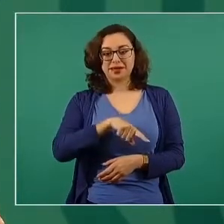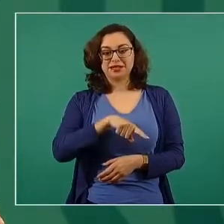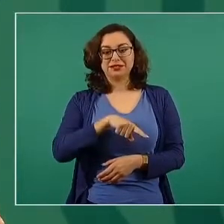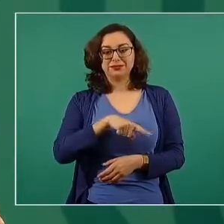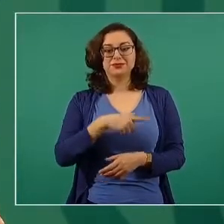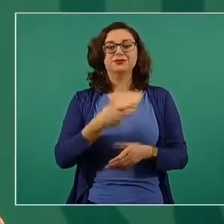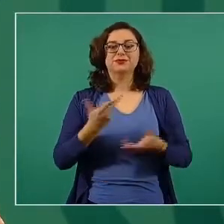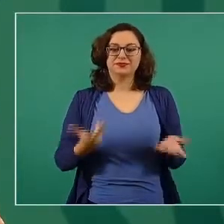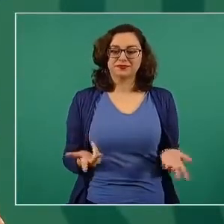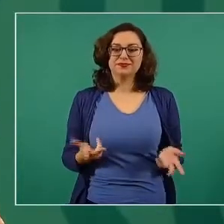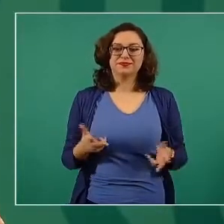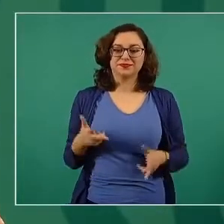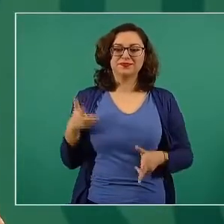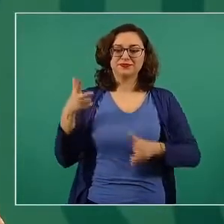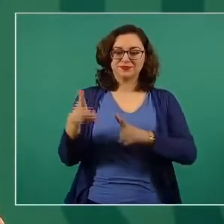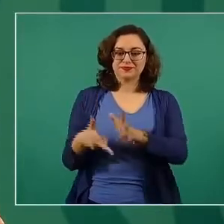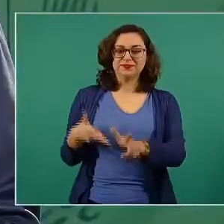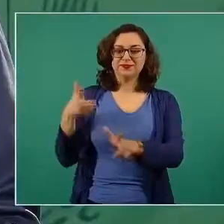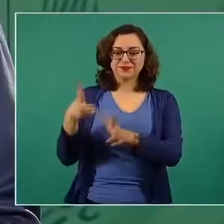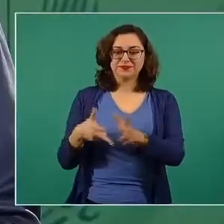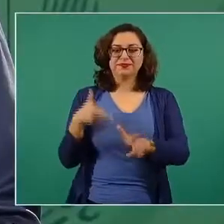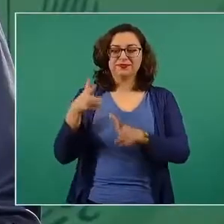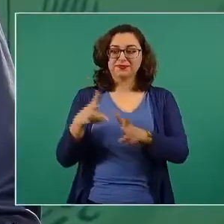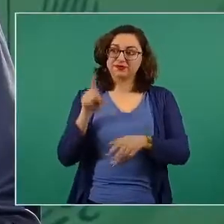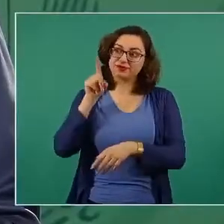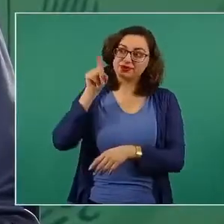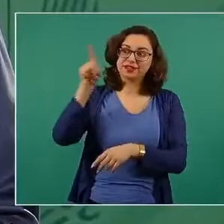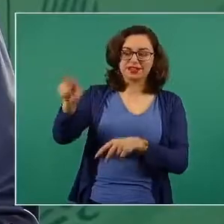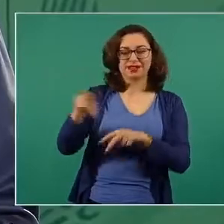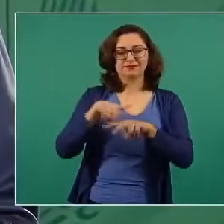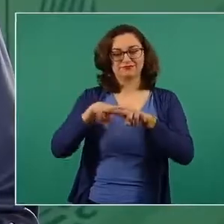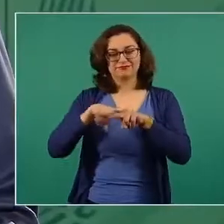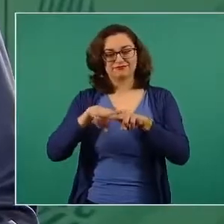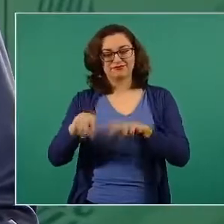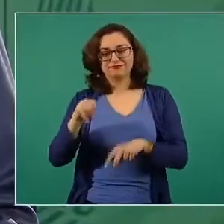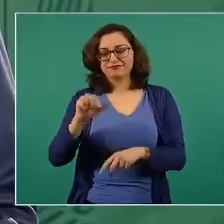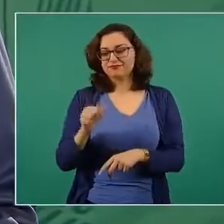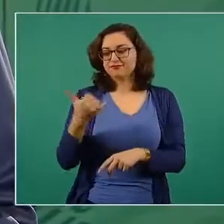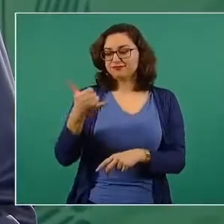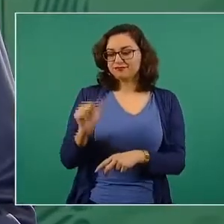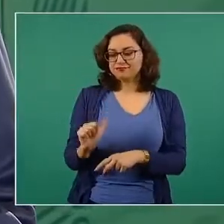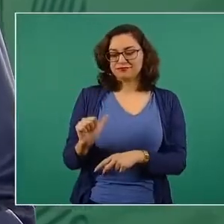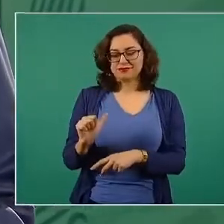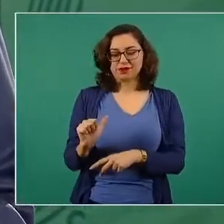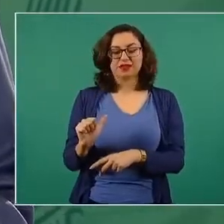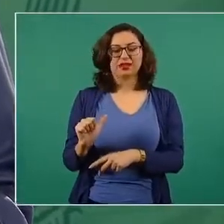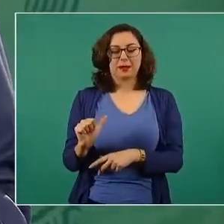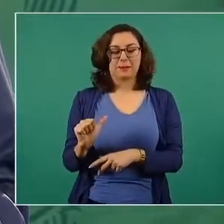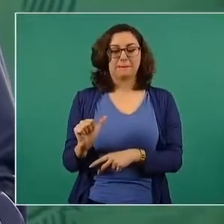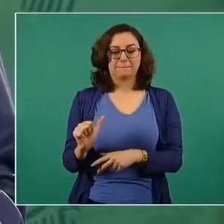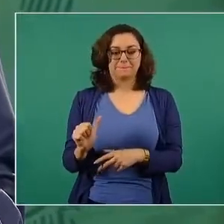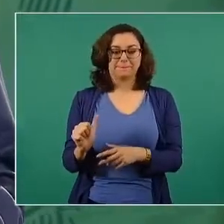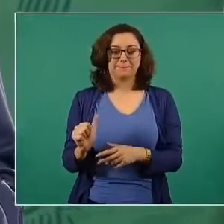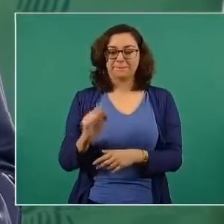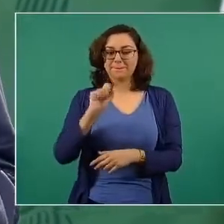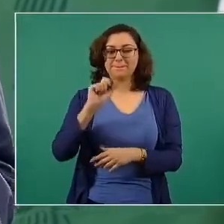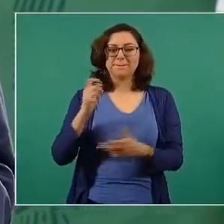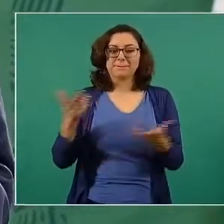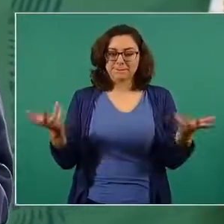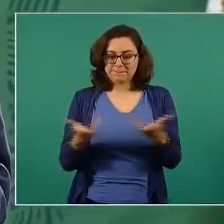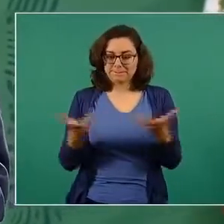trenes para el Tren Maya se van a fabricar